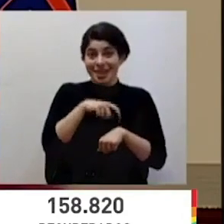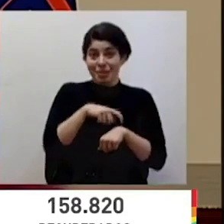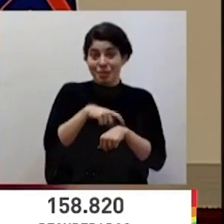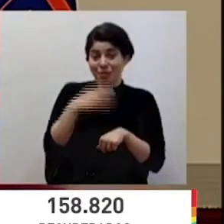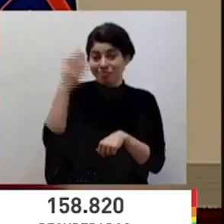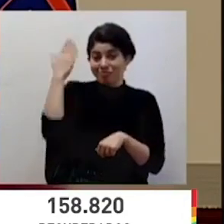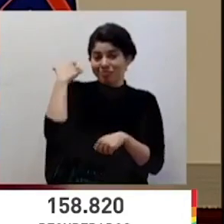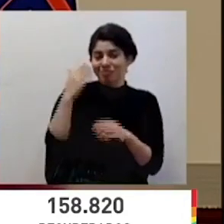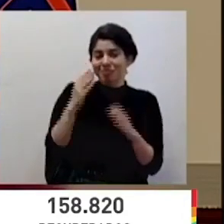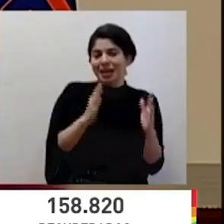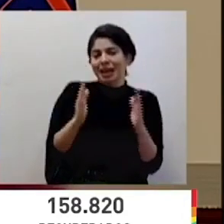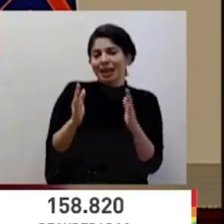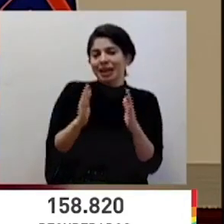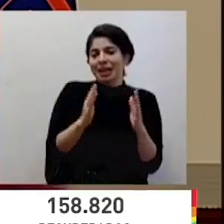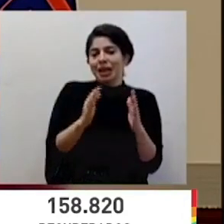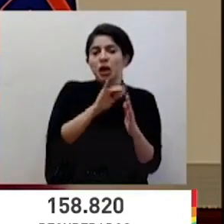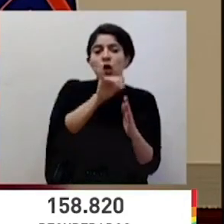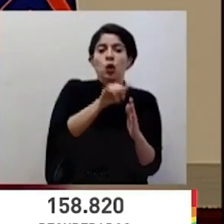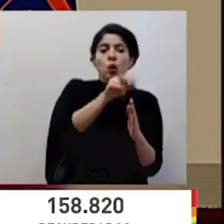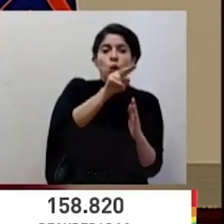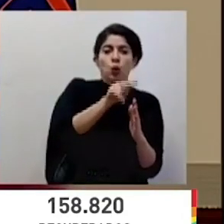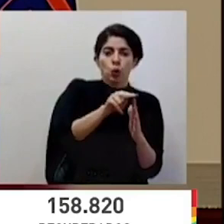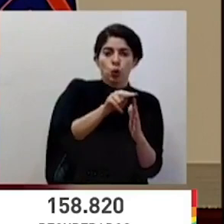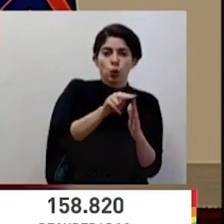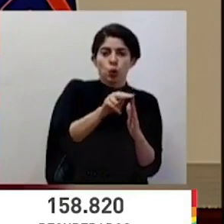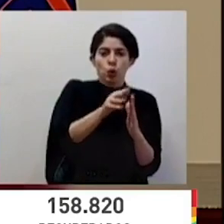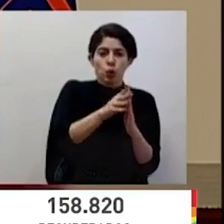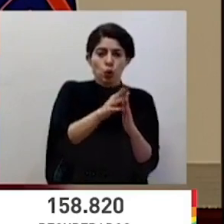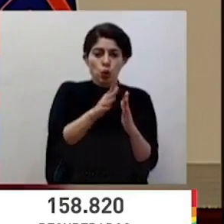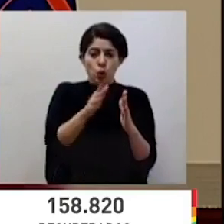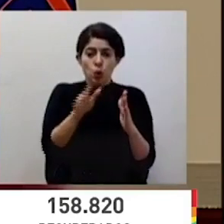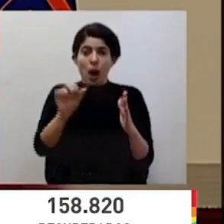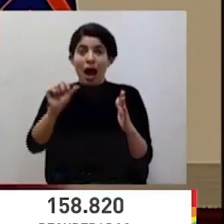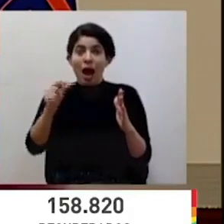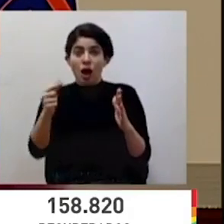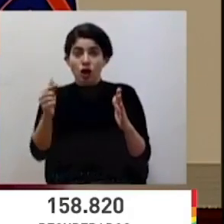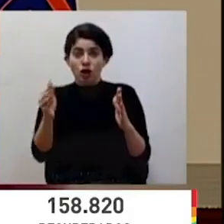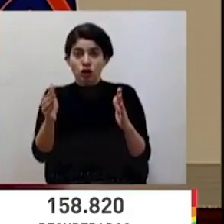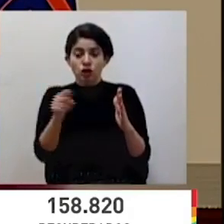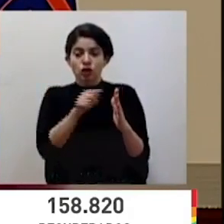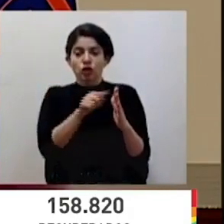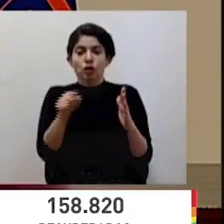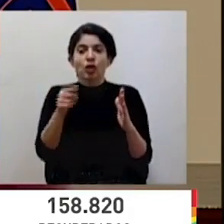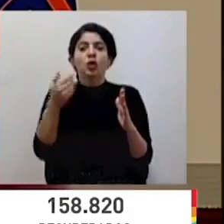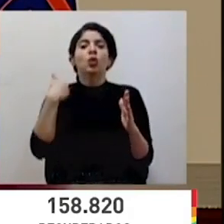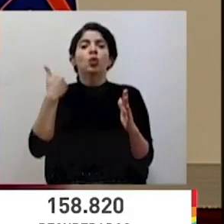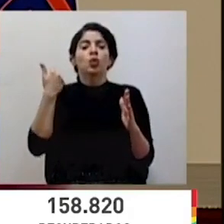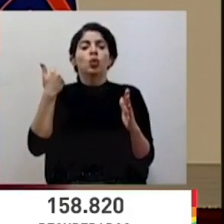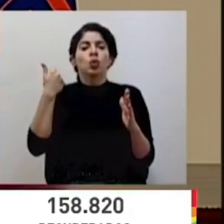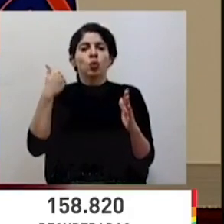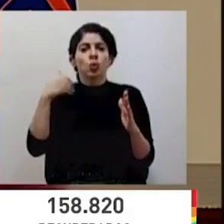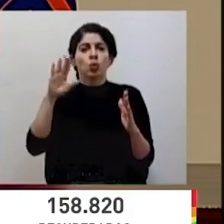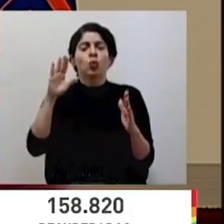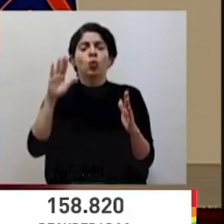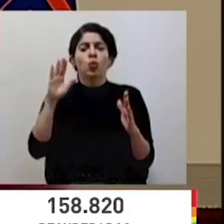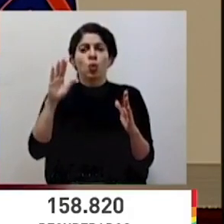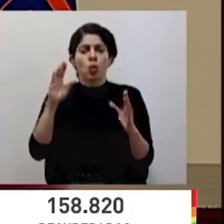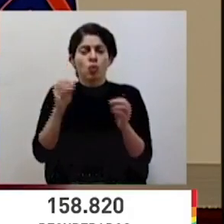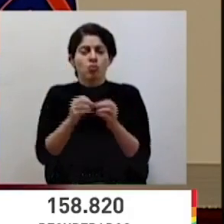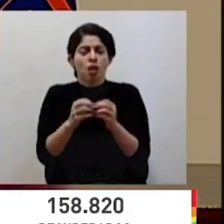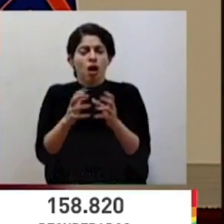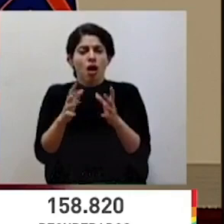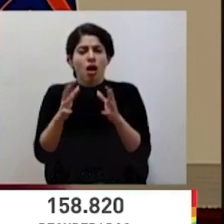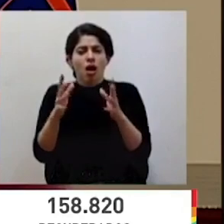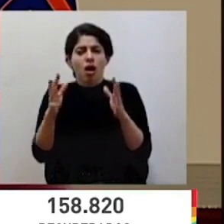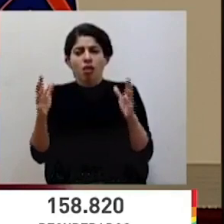entre junio prácticamente hasta agosto, es el periodo en donde tenemos un mayor incremento de los